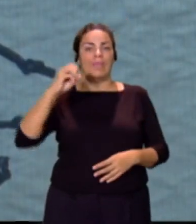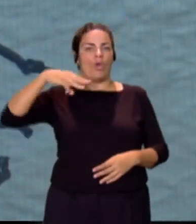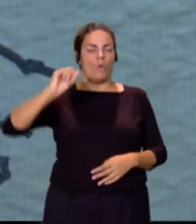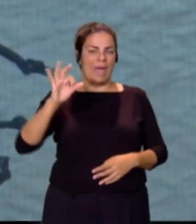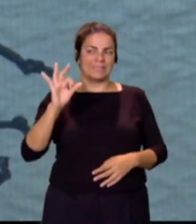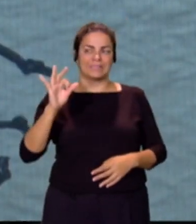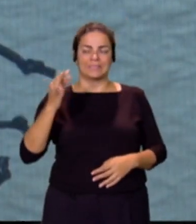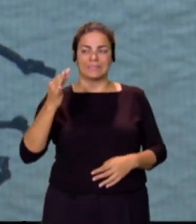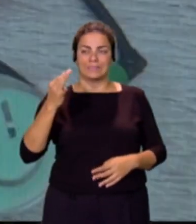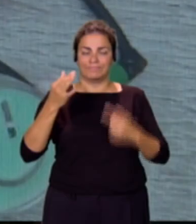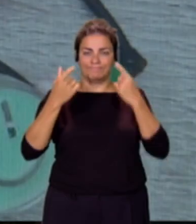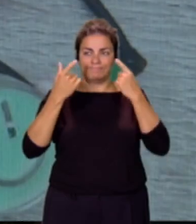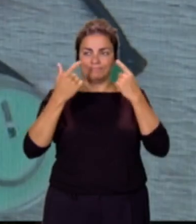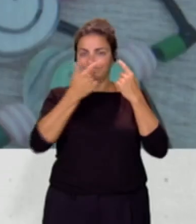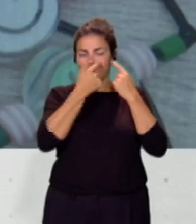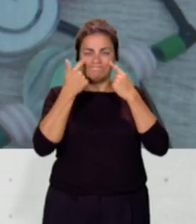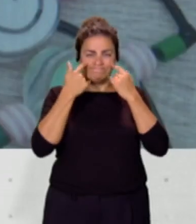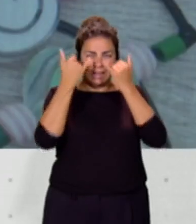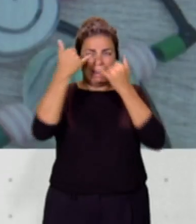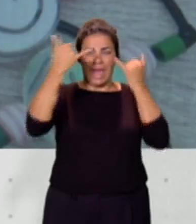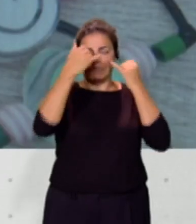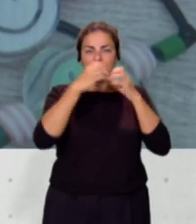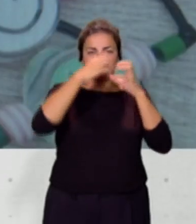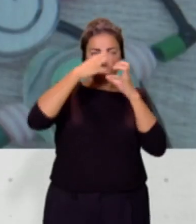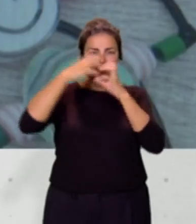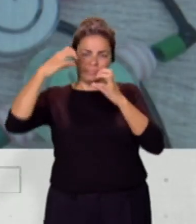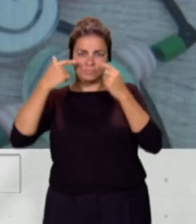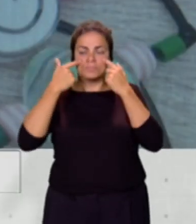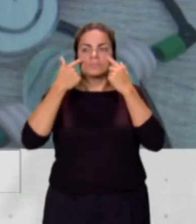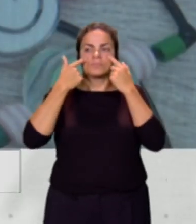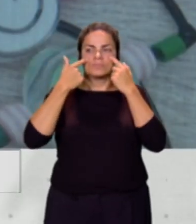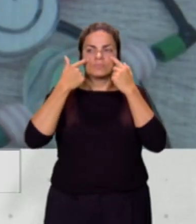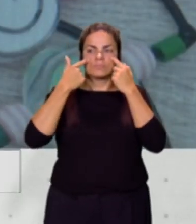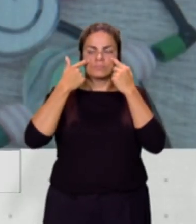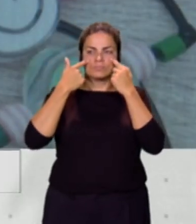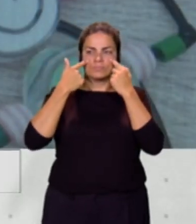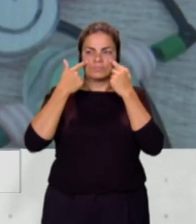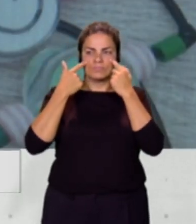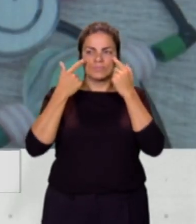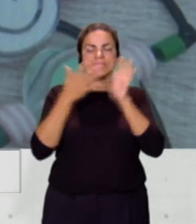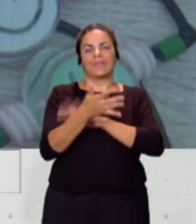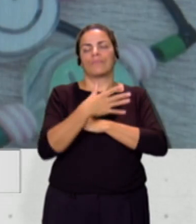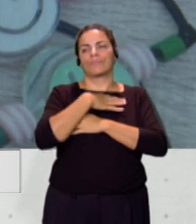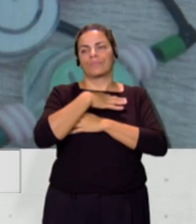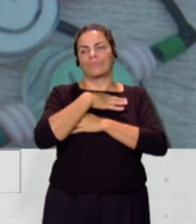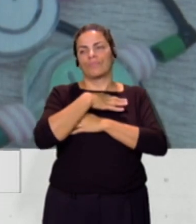Esas son unas tumoraciones en los nervios ópticos que pueden verse